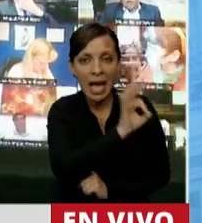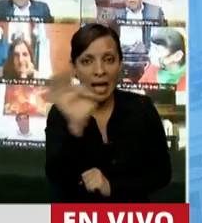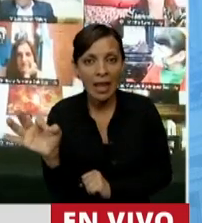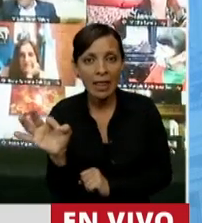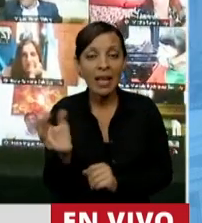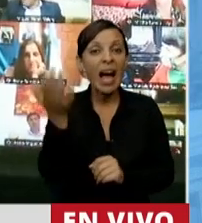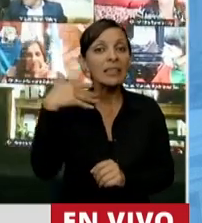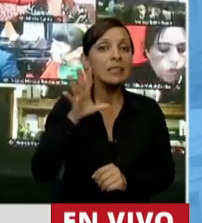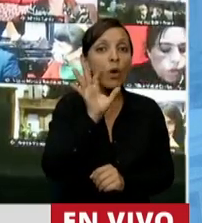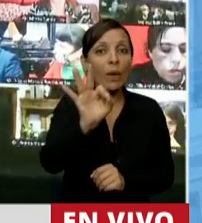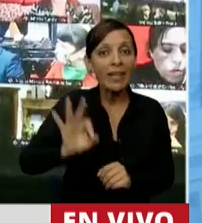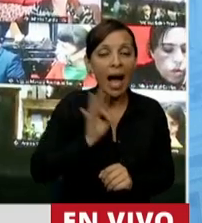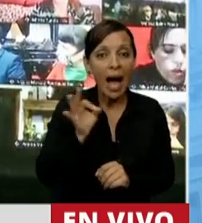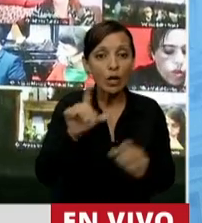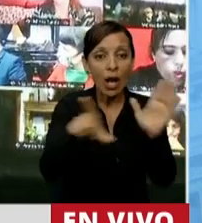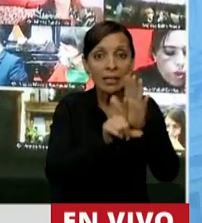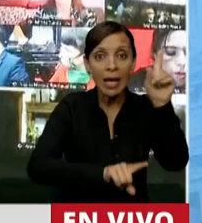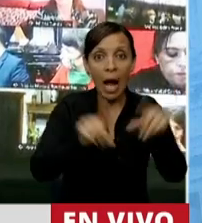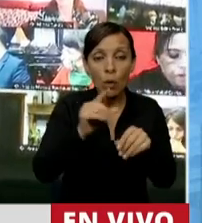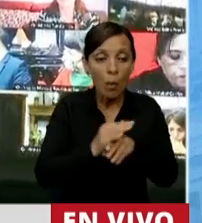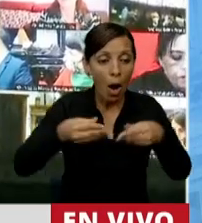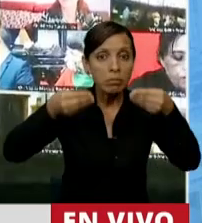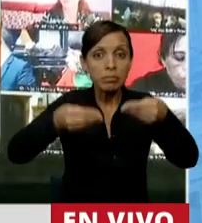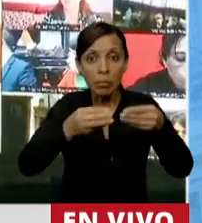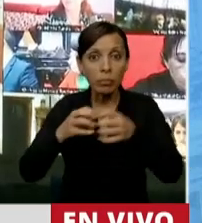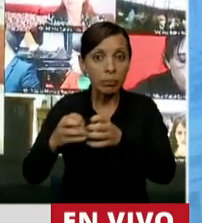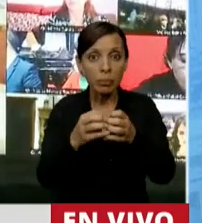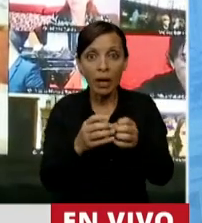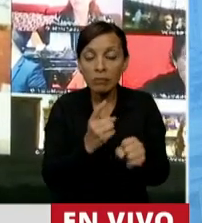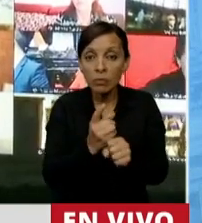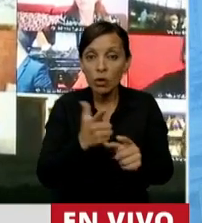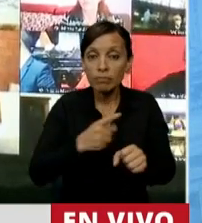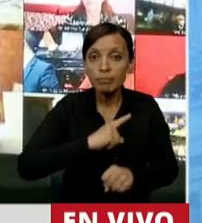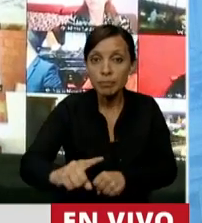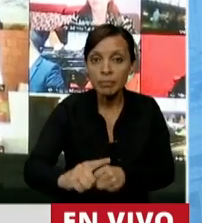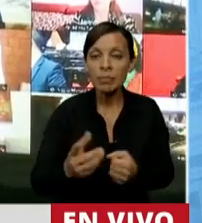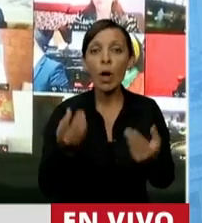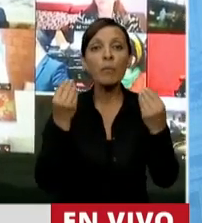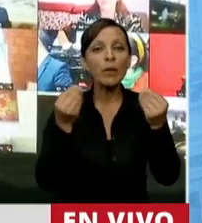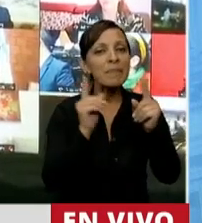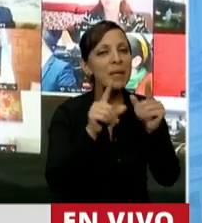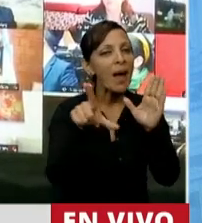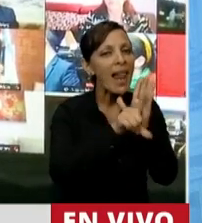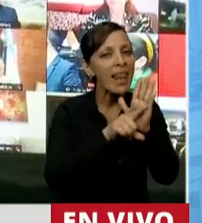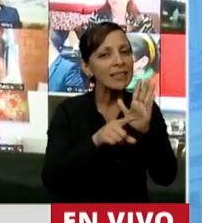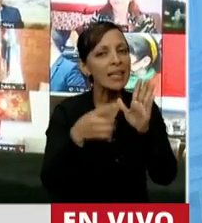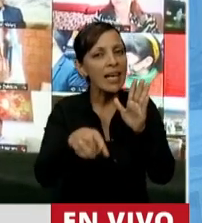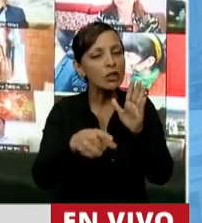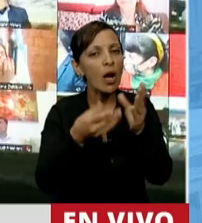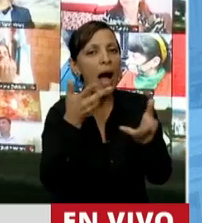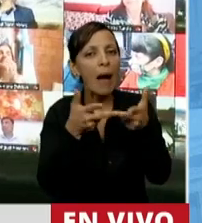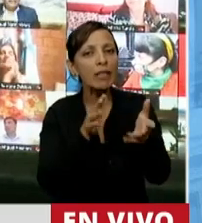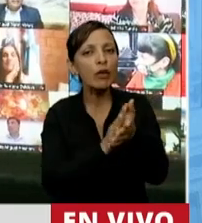que no hay manera de ponerlas a discutir, porque son aquellas que justamente tratan de cómo se